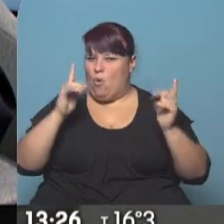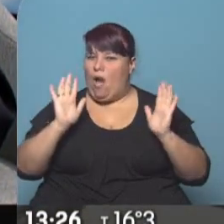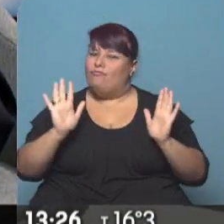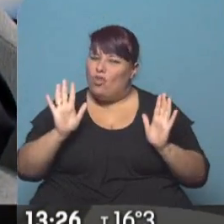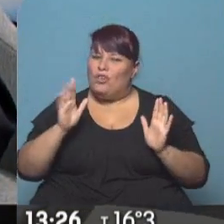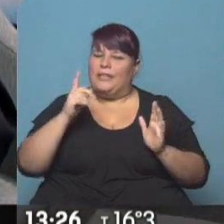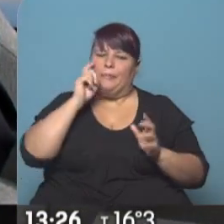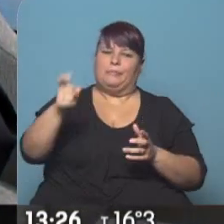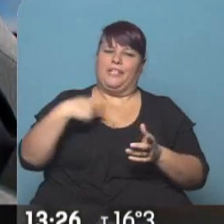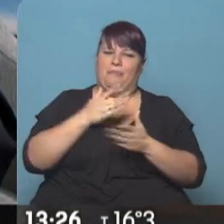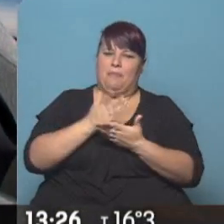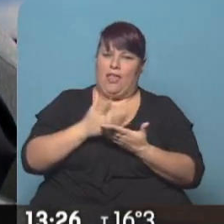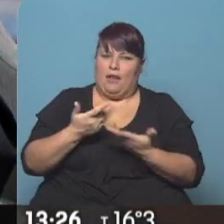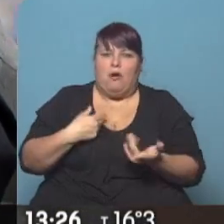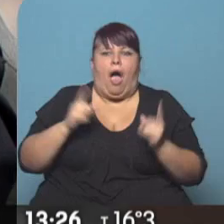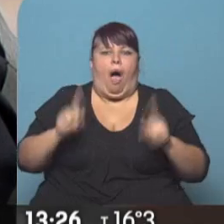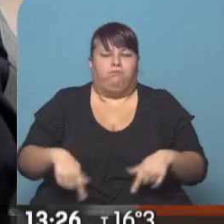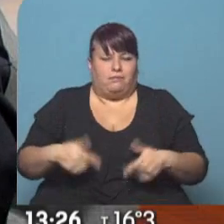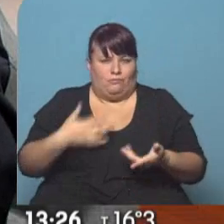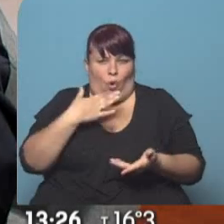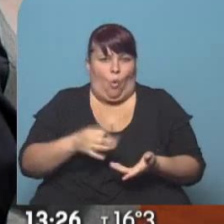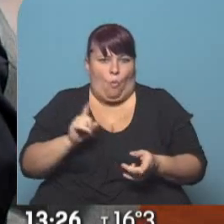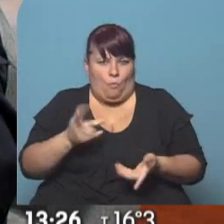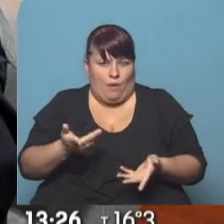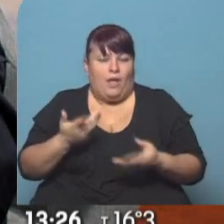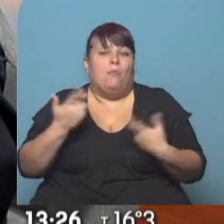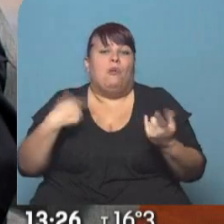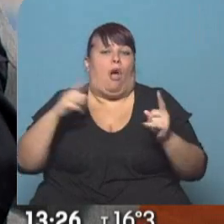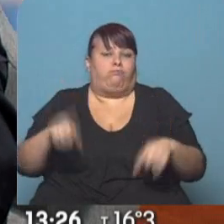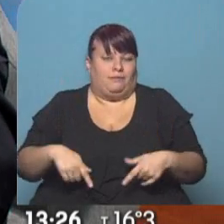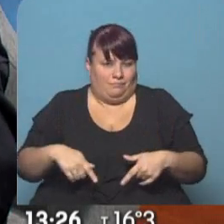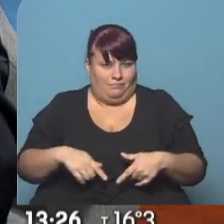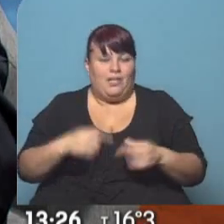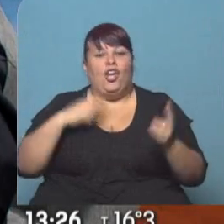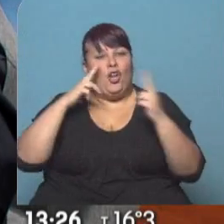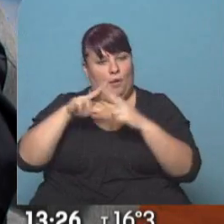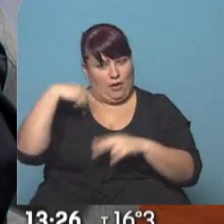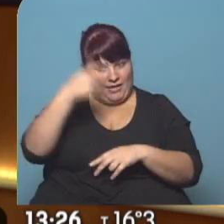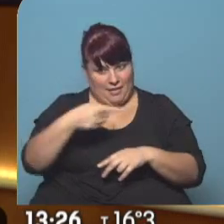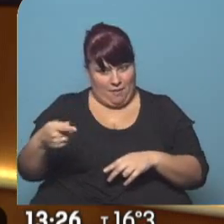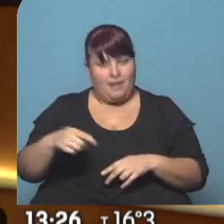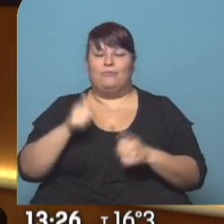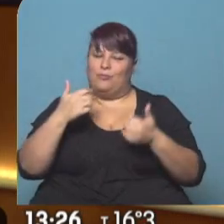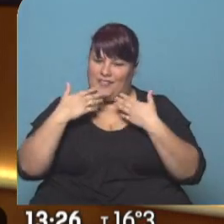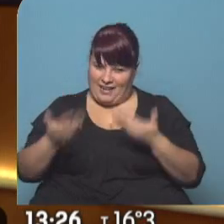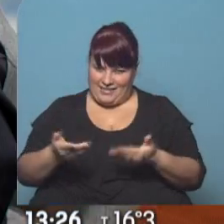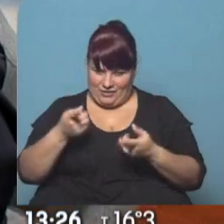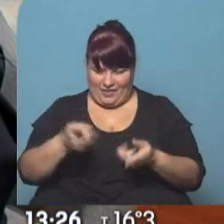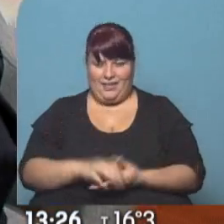veces vulnera sus propios derechos por no ejercerlos o no llevarlos adelante por desconocimiento. Nos reencontramos la semana próxima. Muchísimas gracias. Gracias.